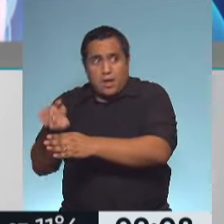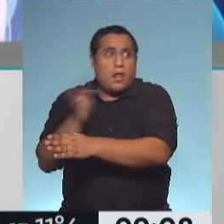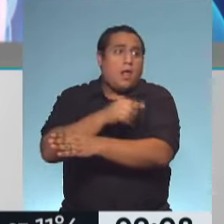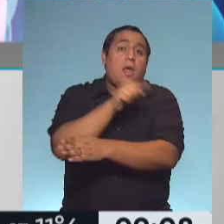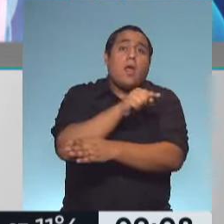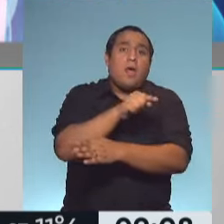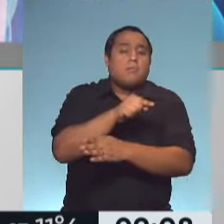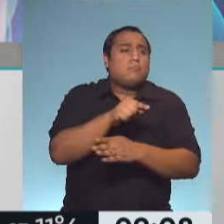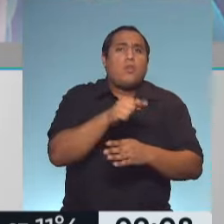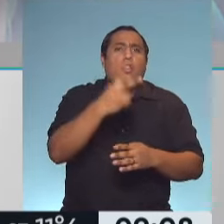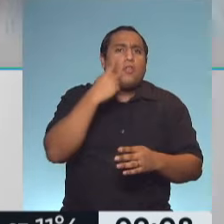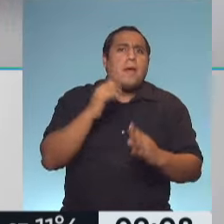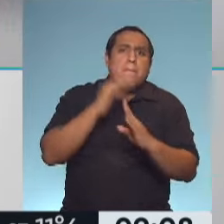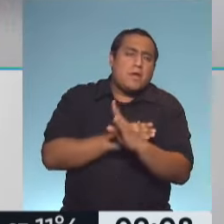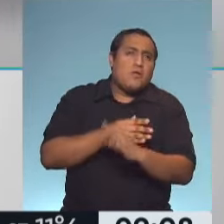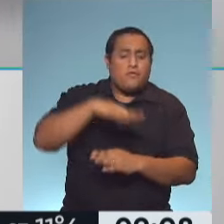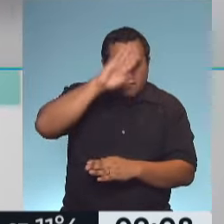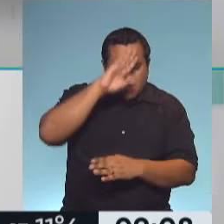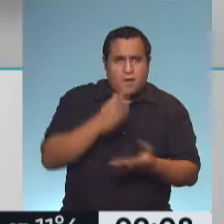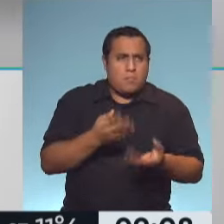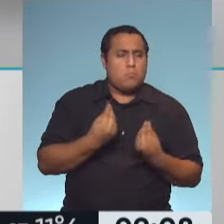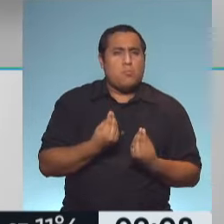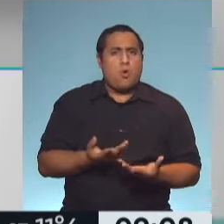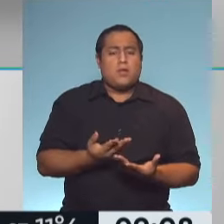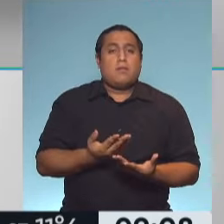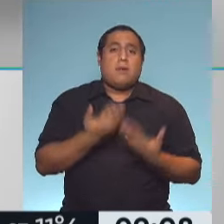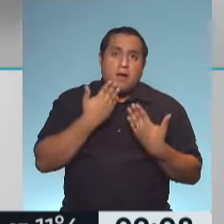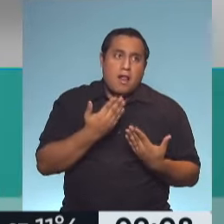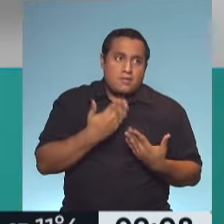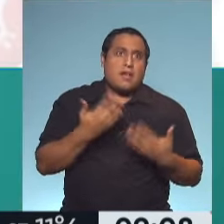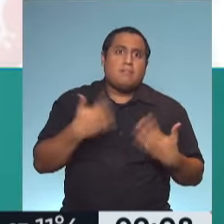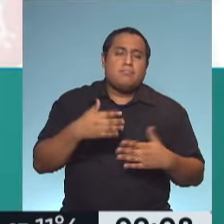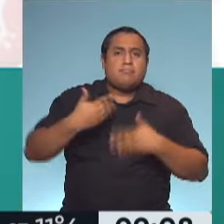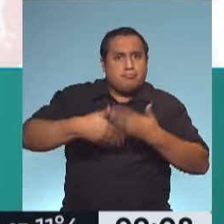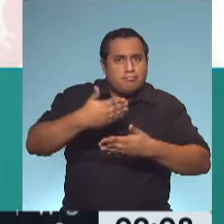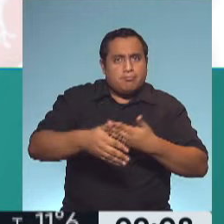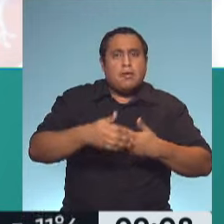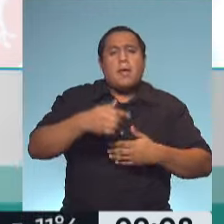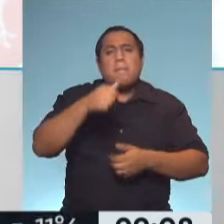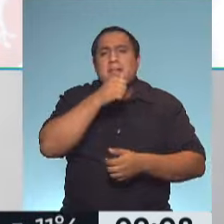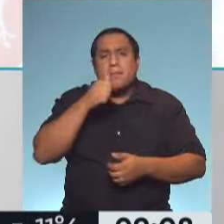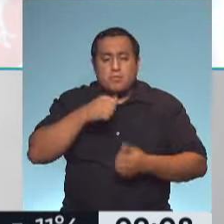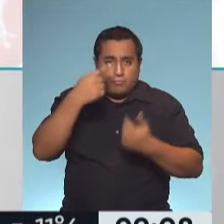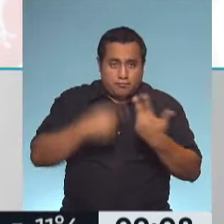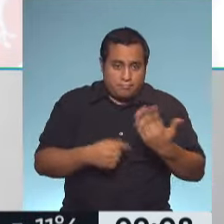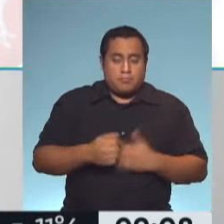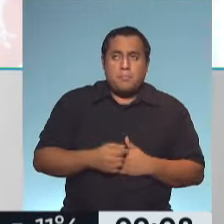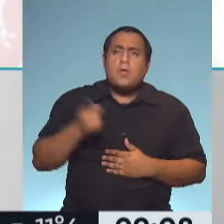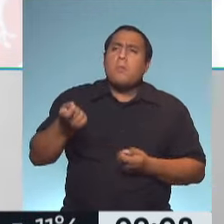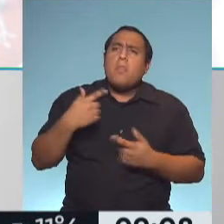estudios de prueba científica, ¿no? Entonces, toda esta información que nos compartís es información súper valiosa para poder seguir